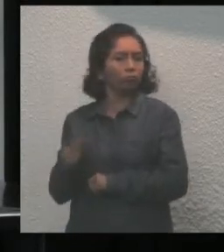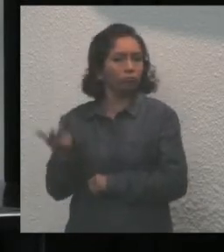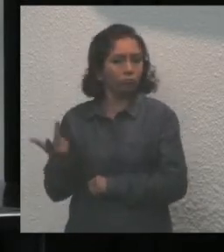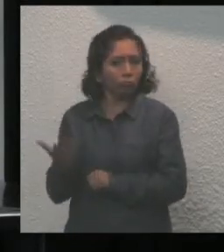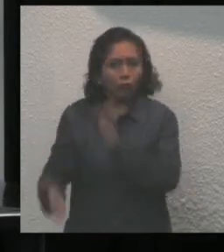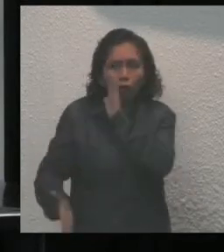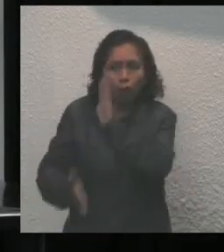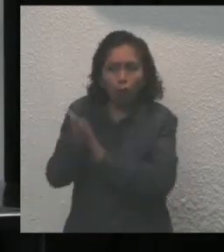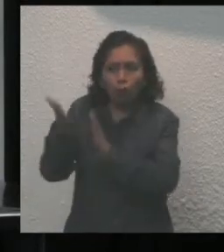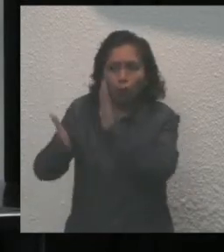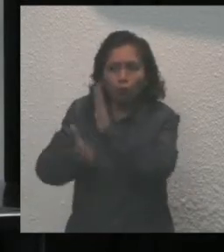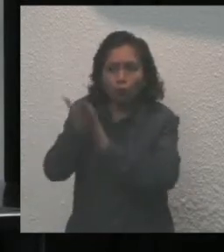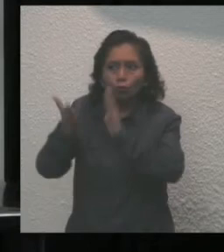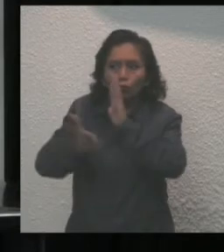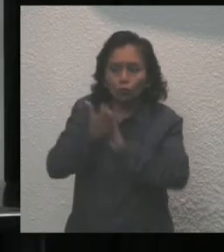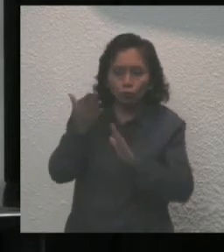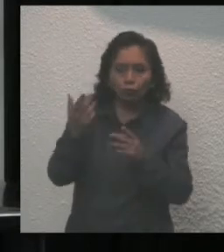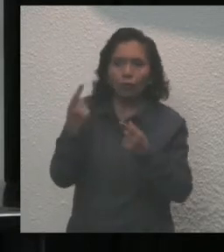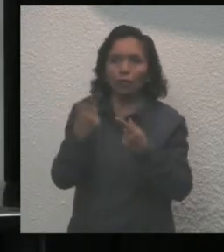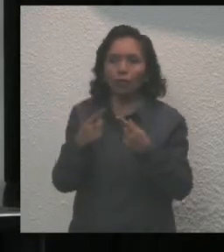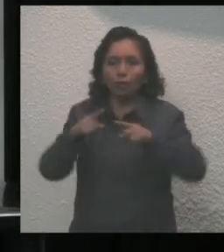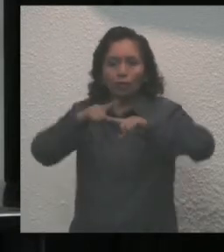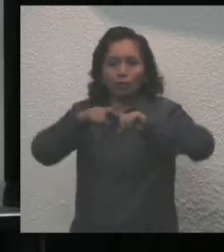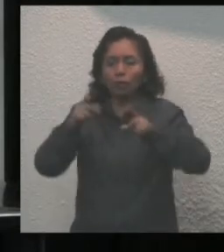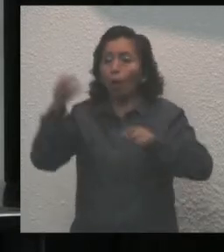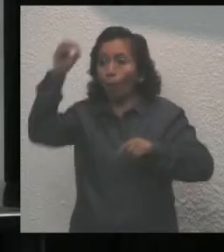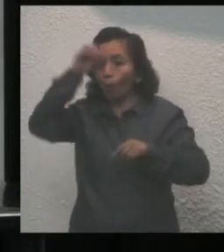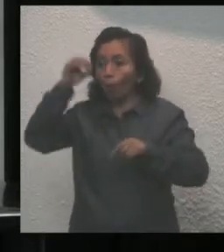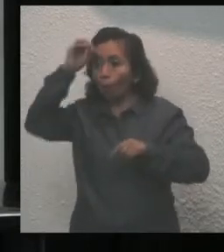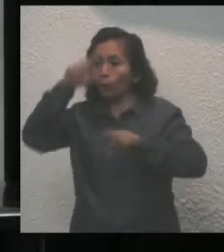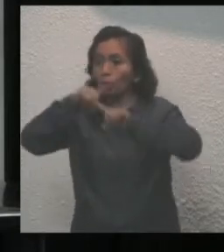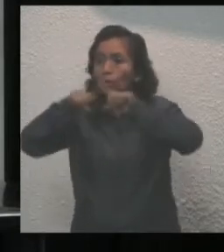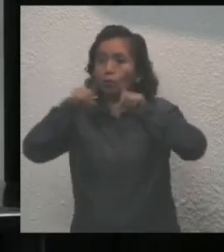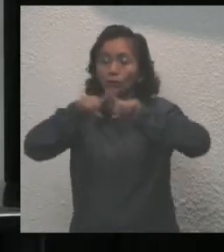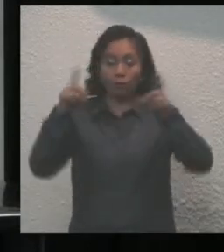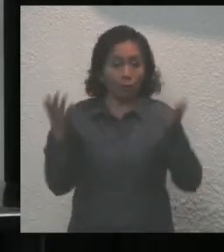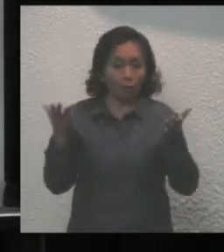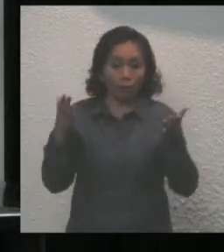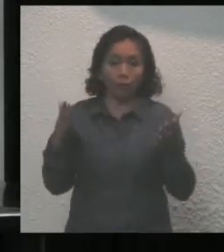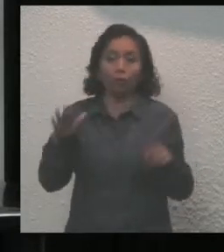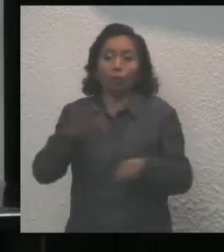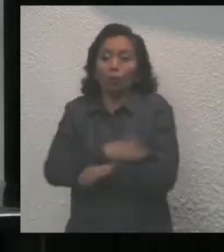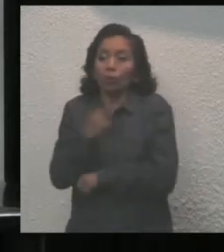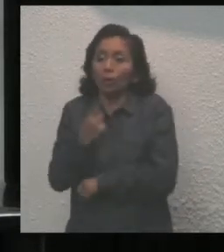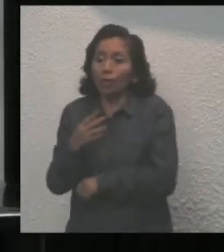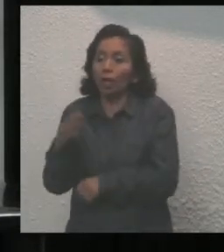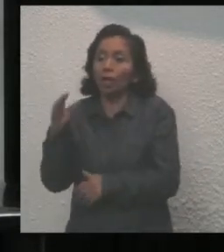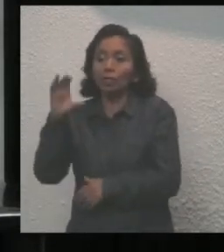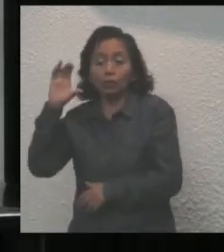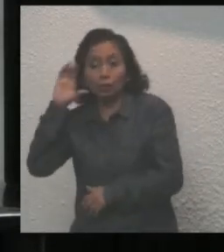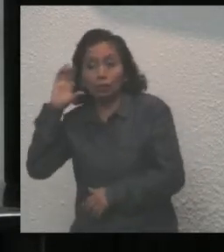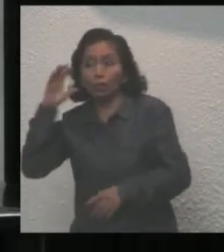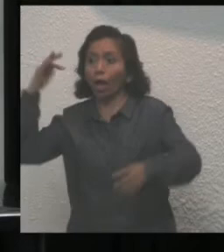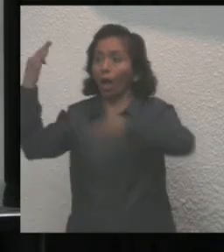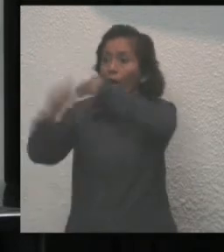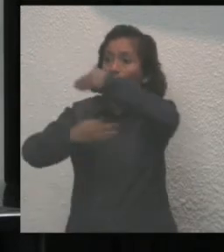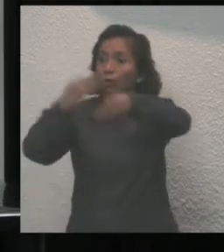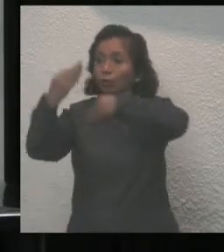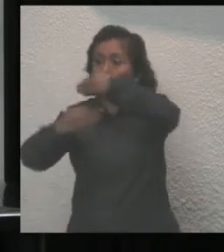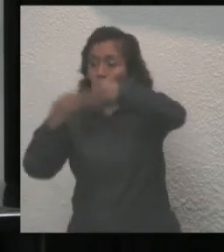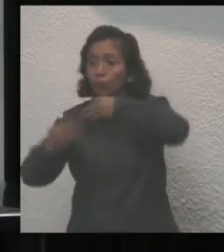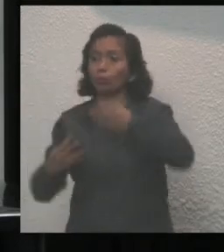construye en la diversidad de opiniones, pues escuchar a todas y todos es prioridad.